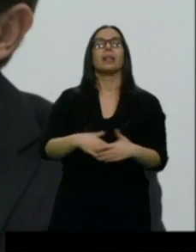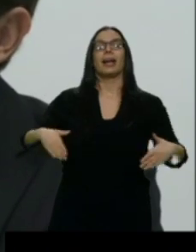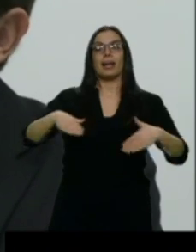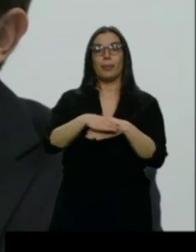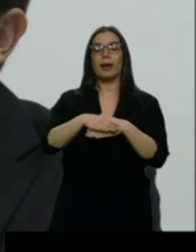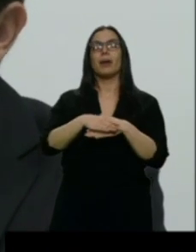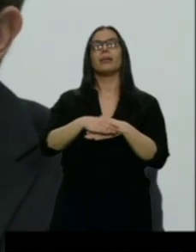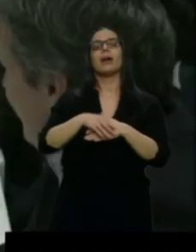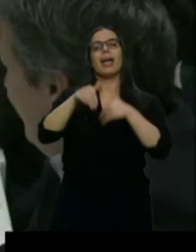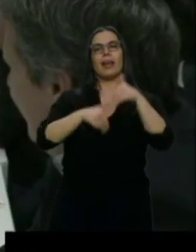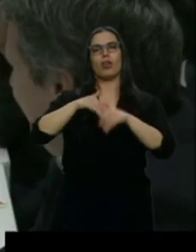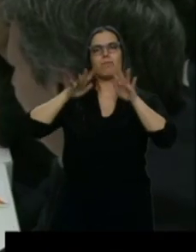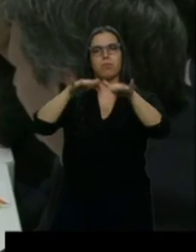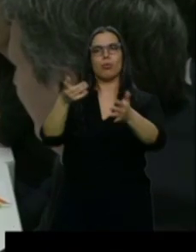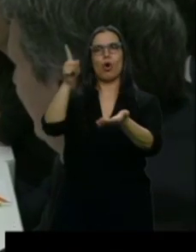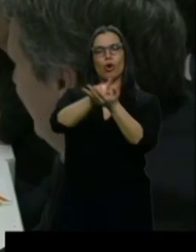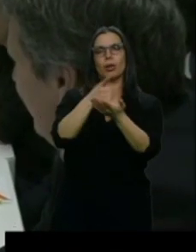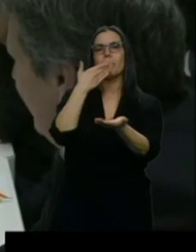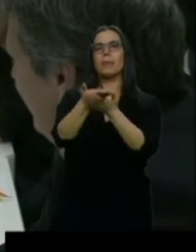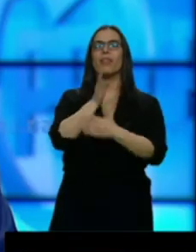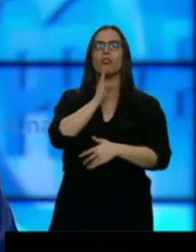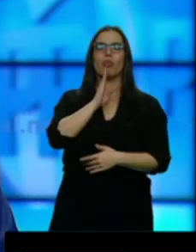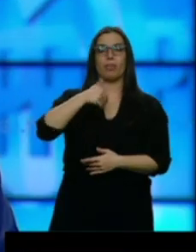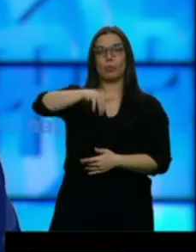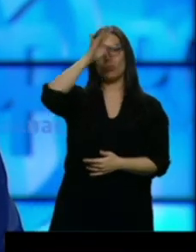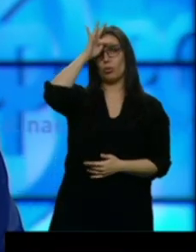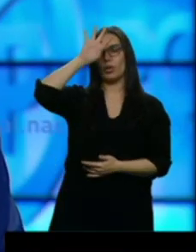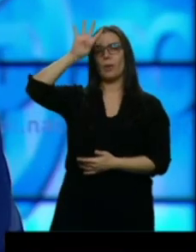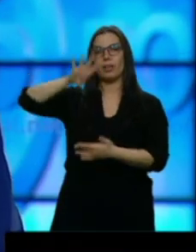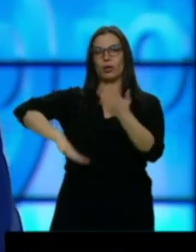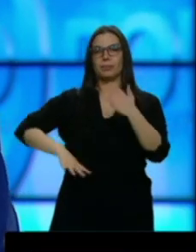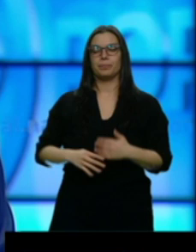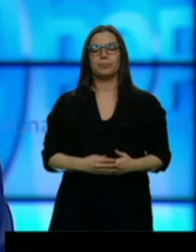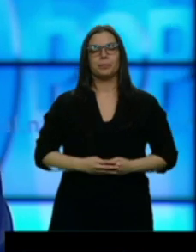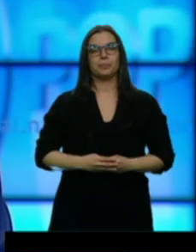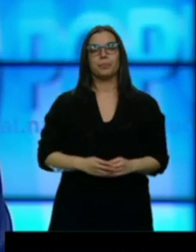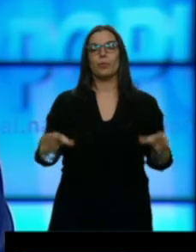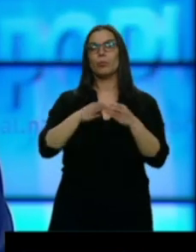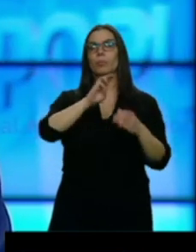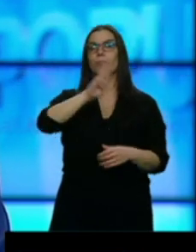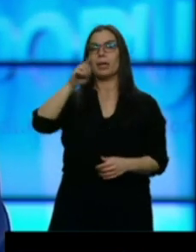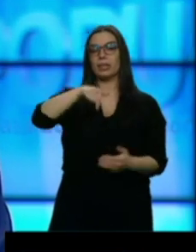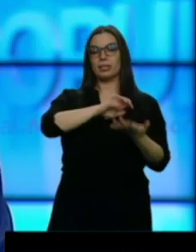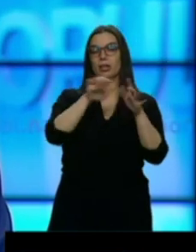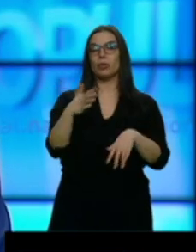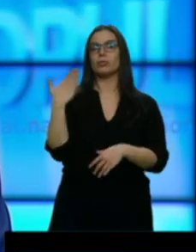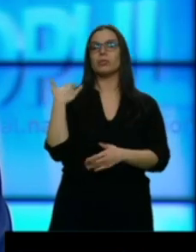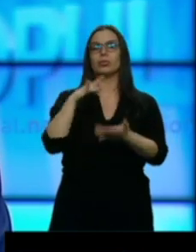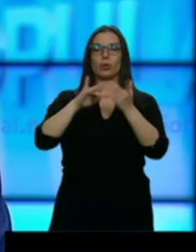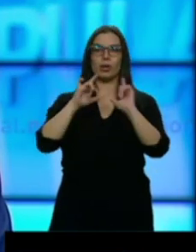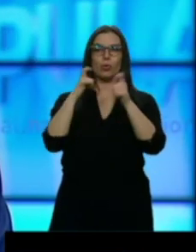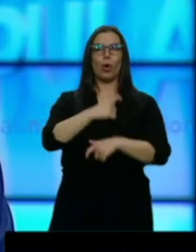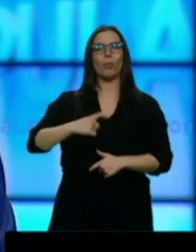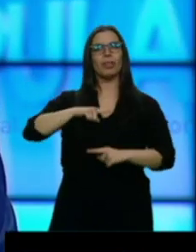domingo, esta vez en Barcelona. El Partido Popular de Castilla y León celebró ayer su reunión del Comité Ejecutivo